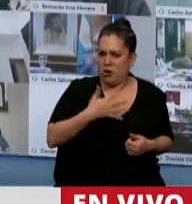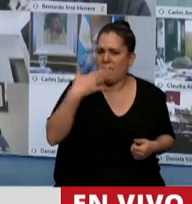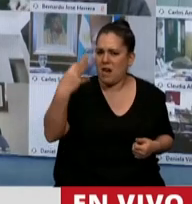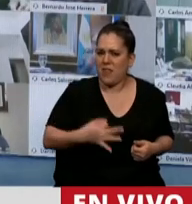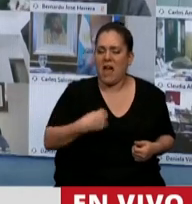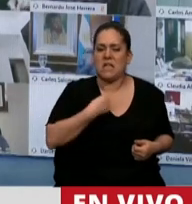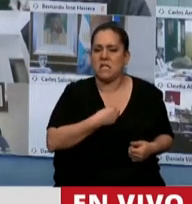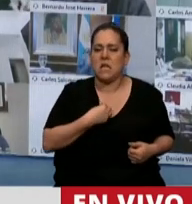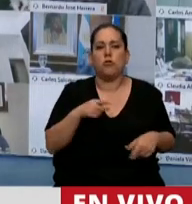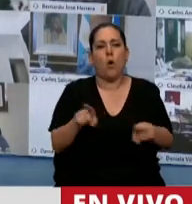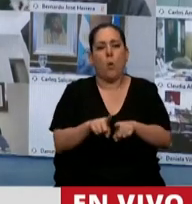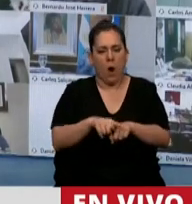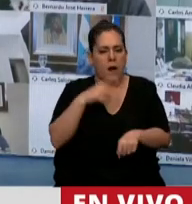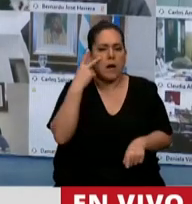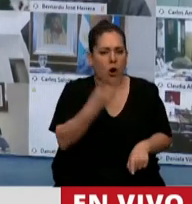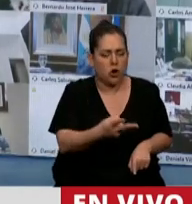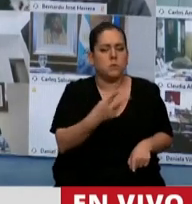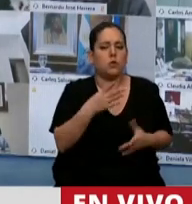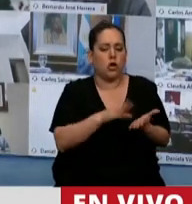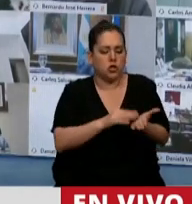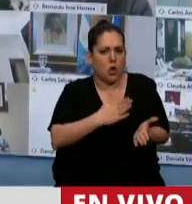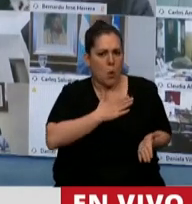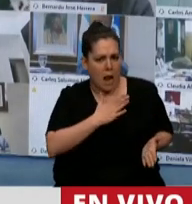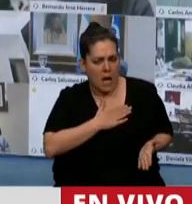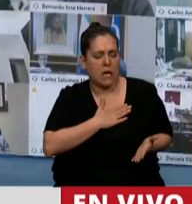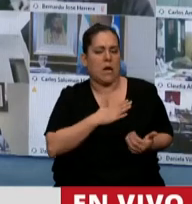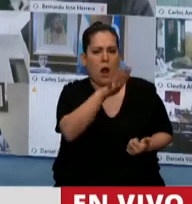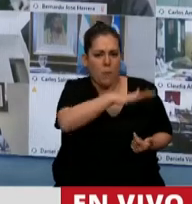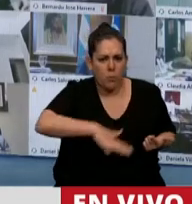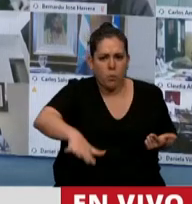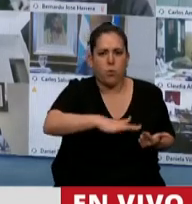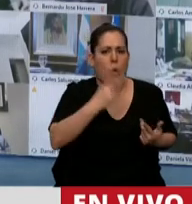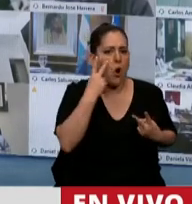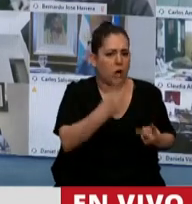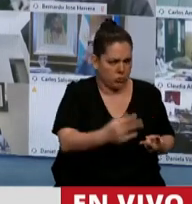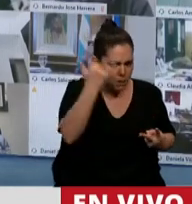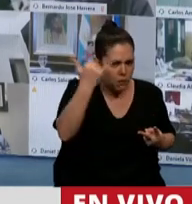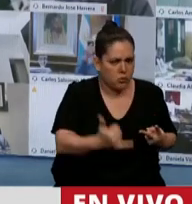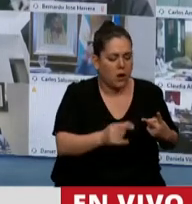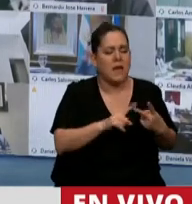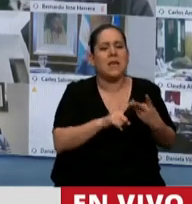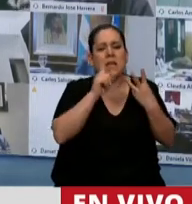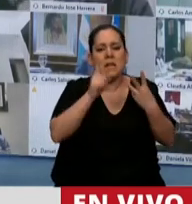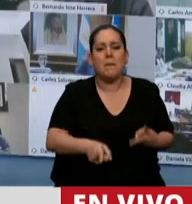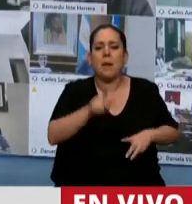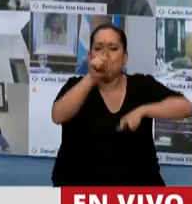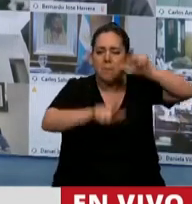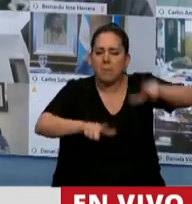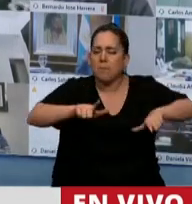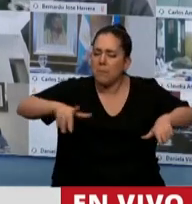reivindicación muy importante para nuestra soberanía, para nuestro pueblo y para todos los que